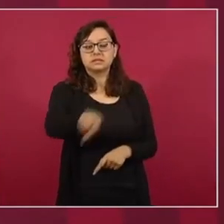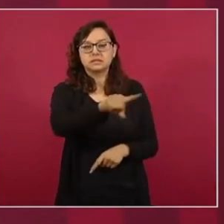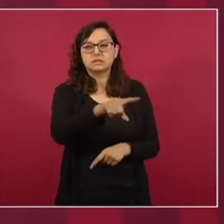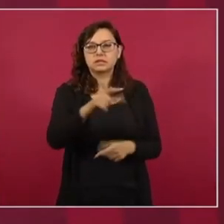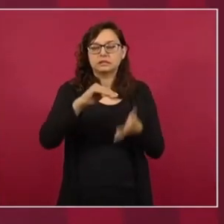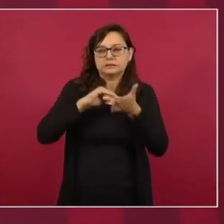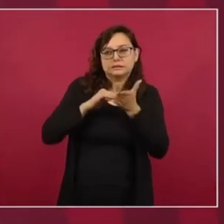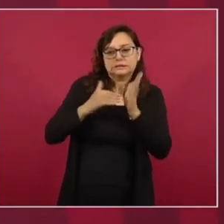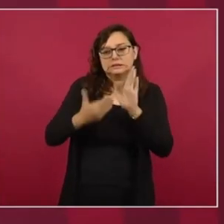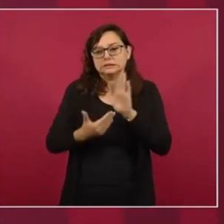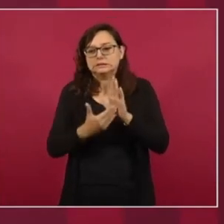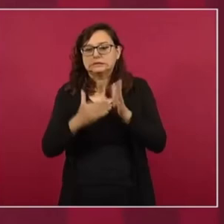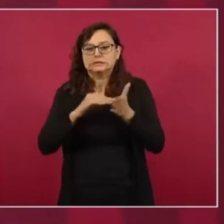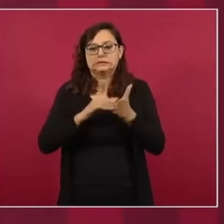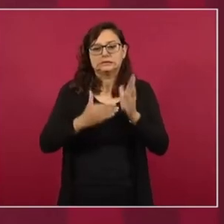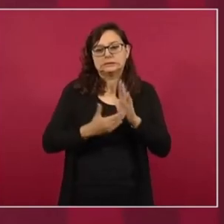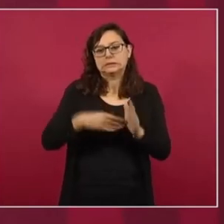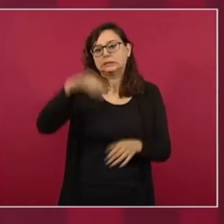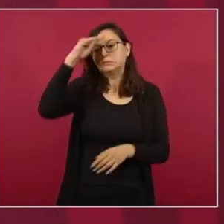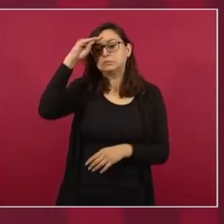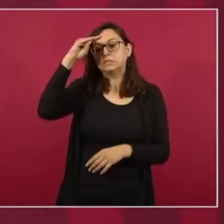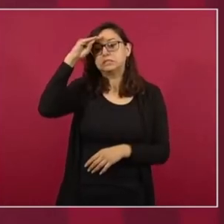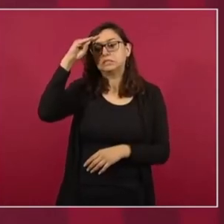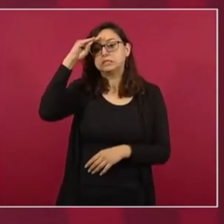si la declaran